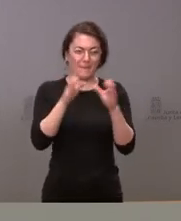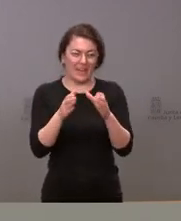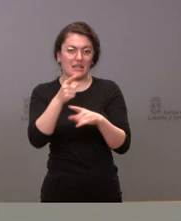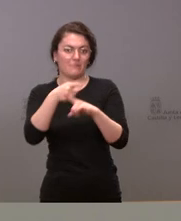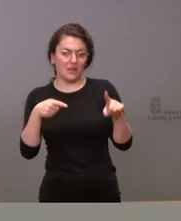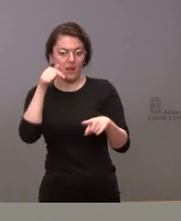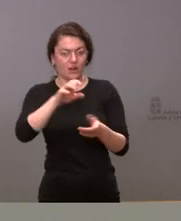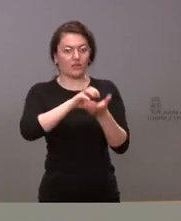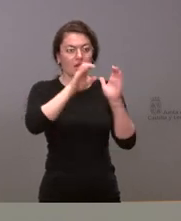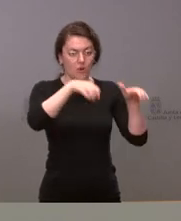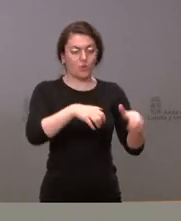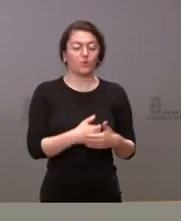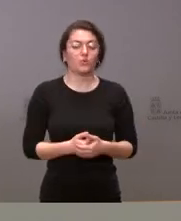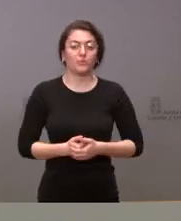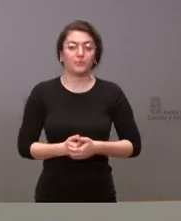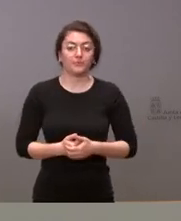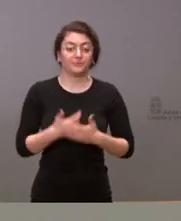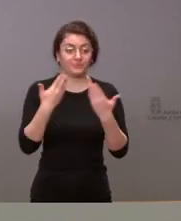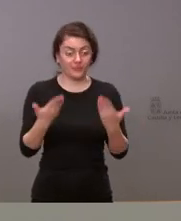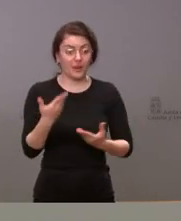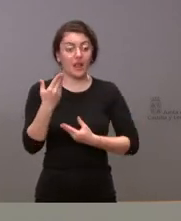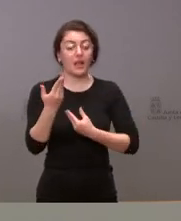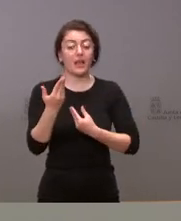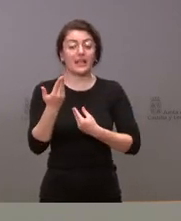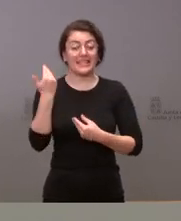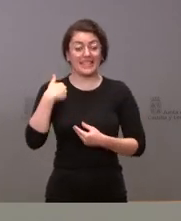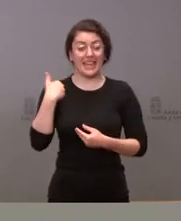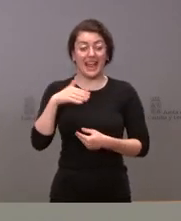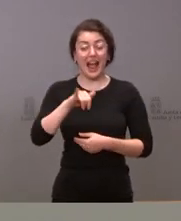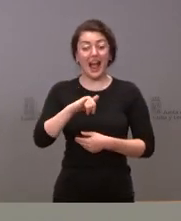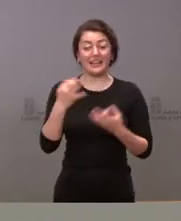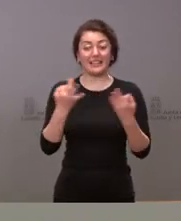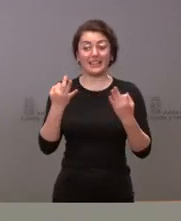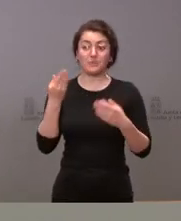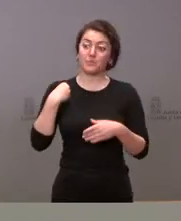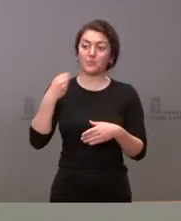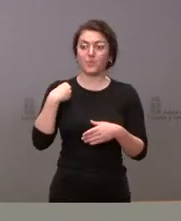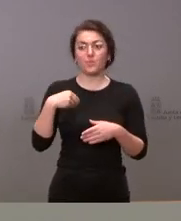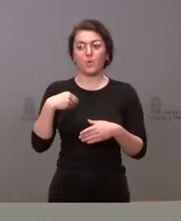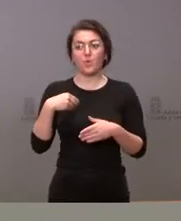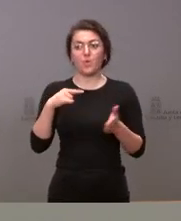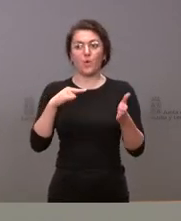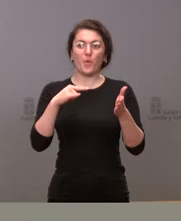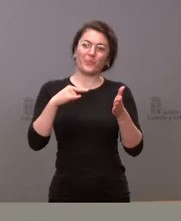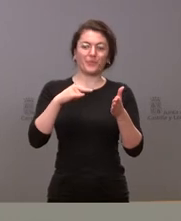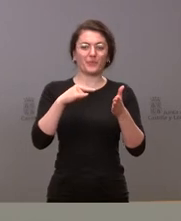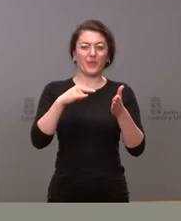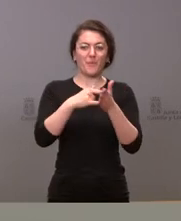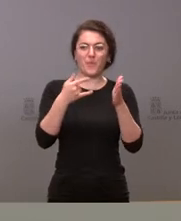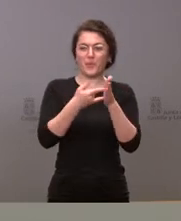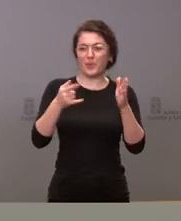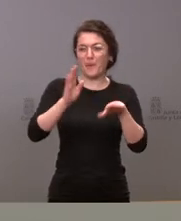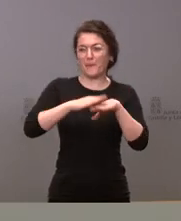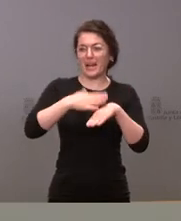Iberaval lógicamente dispone ya y dispondrá más en el futuro de instrumentos que hagan esto posible en relación